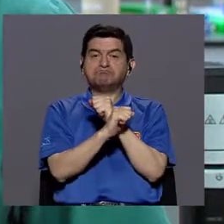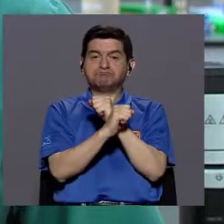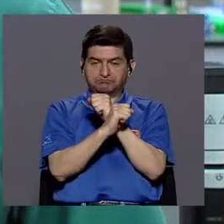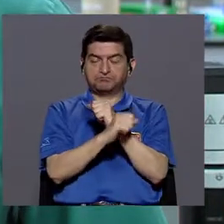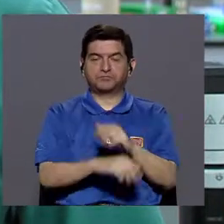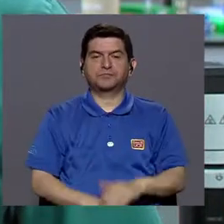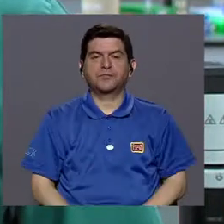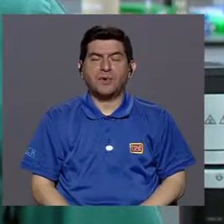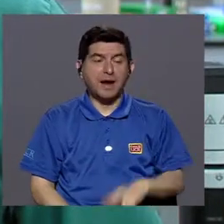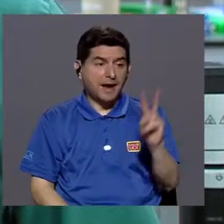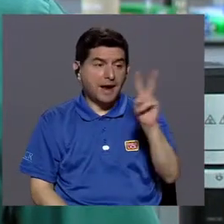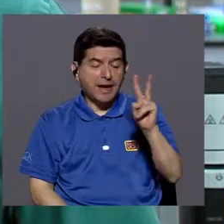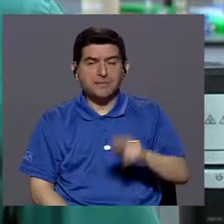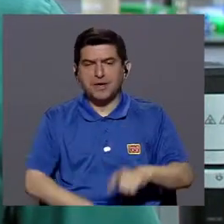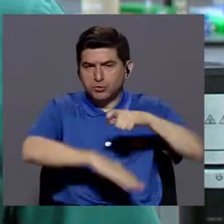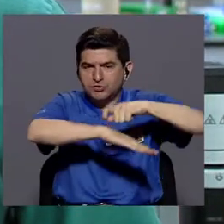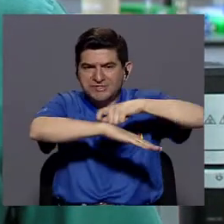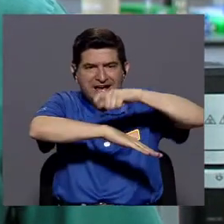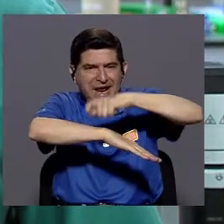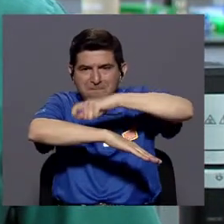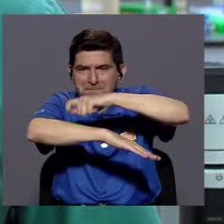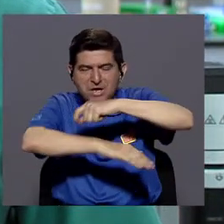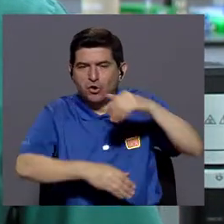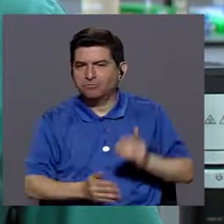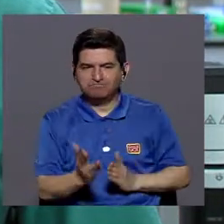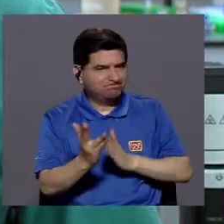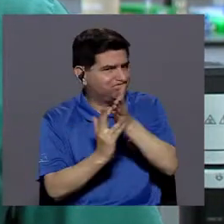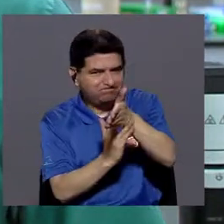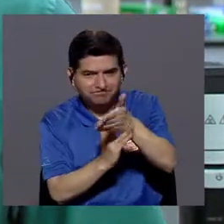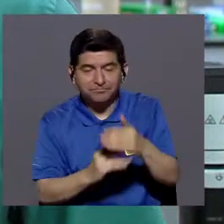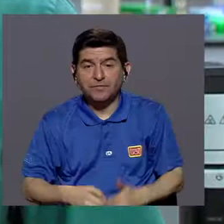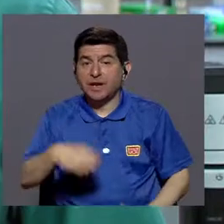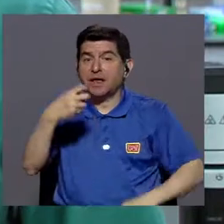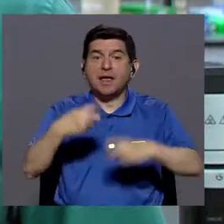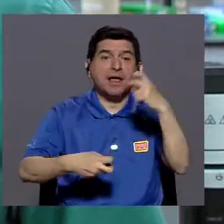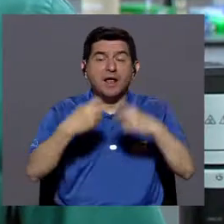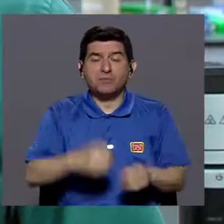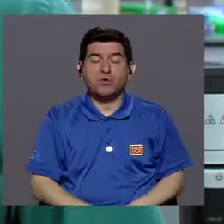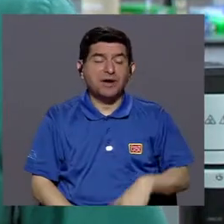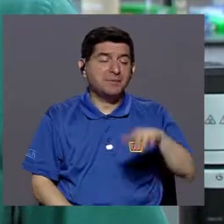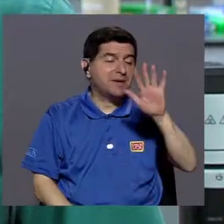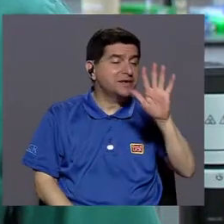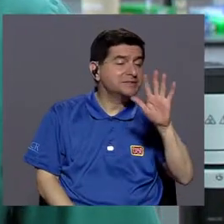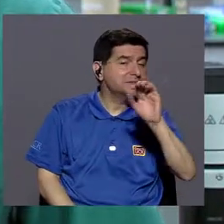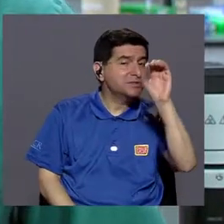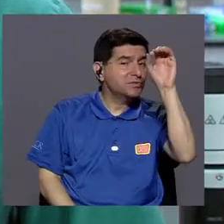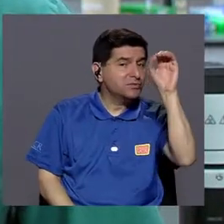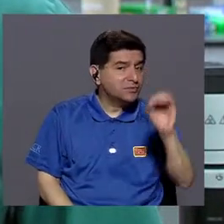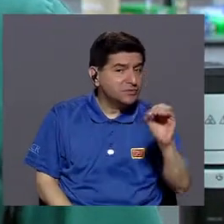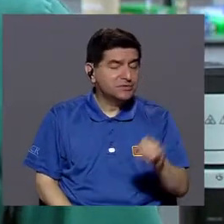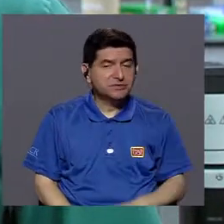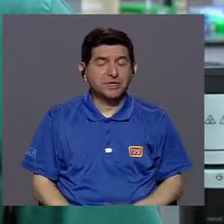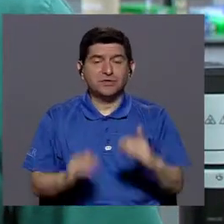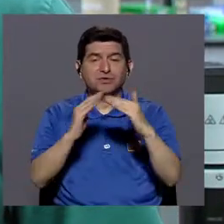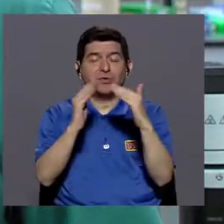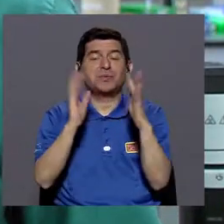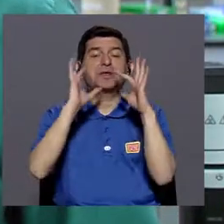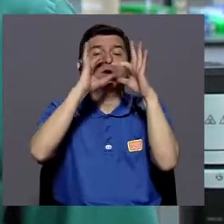garantiza que, digamos, el virus de sarampión no pueda entrar, el problema sería que ese 5%